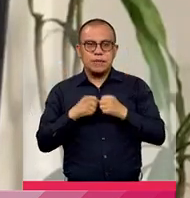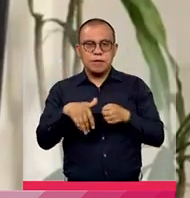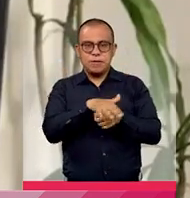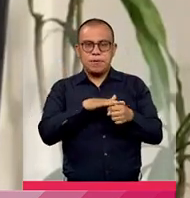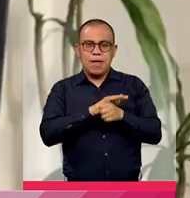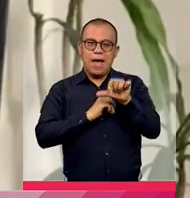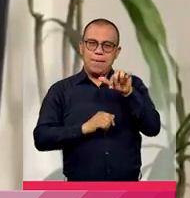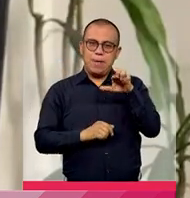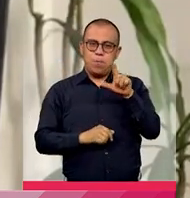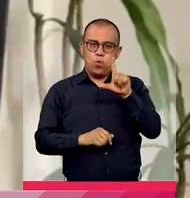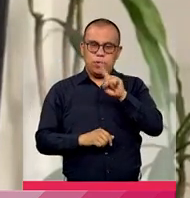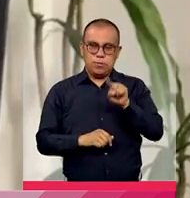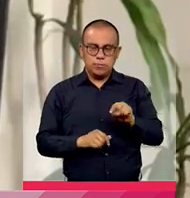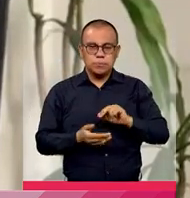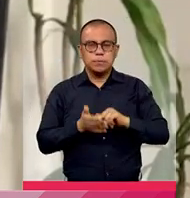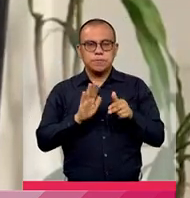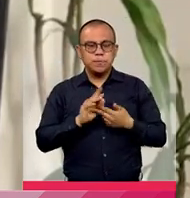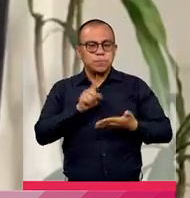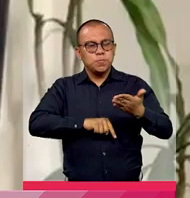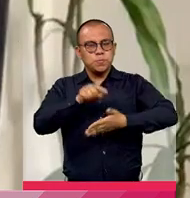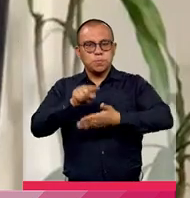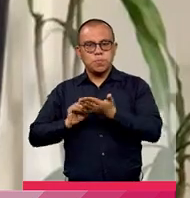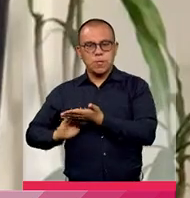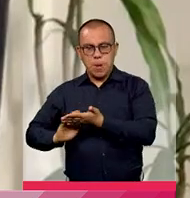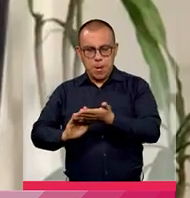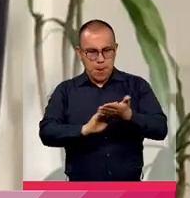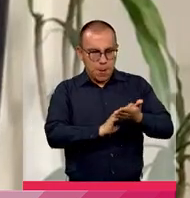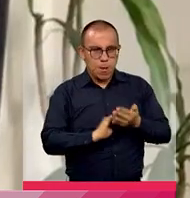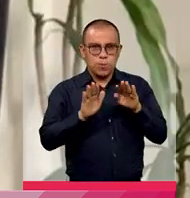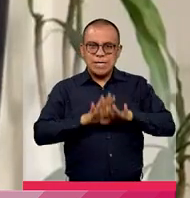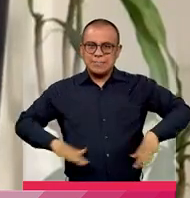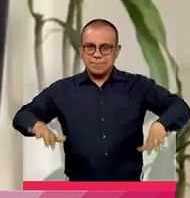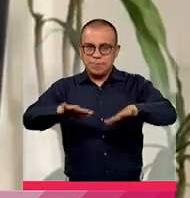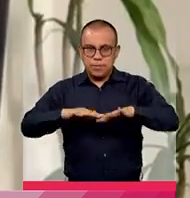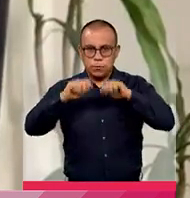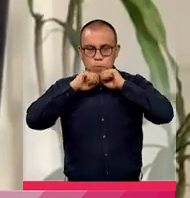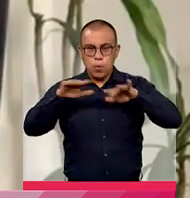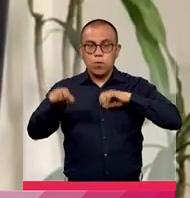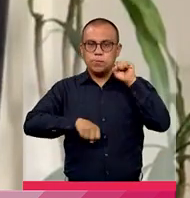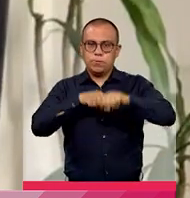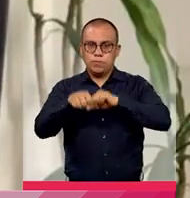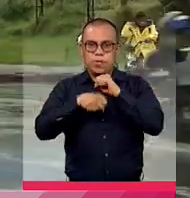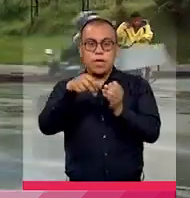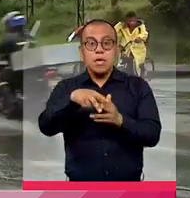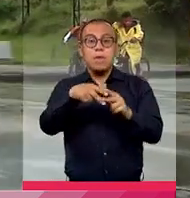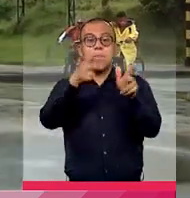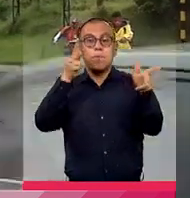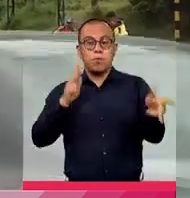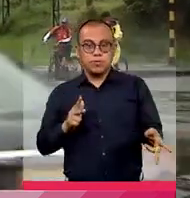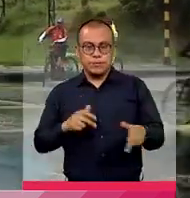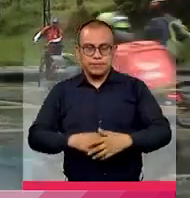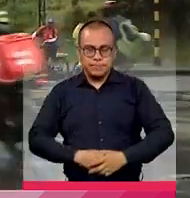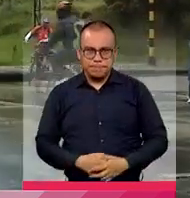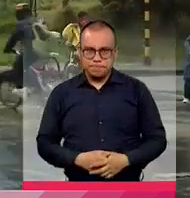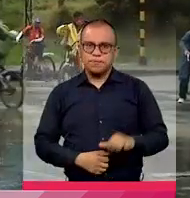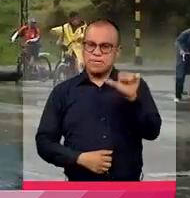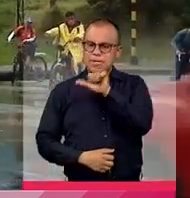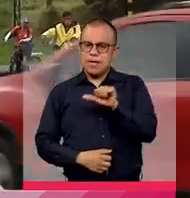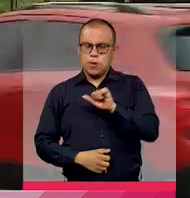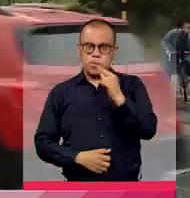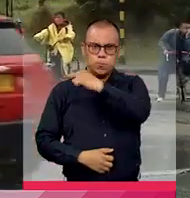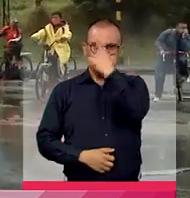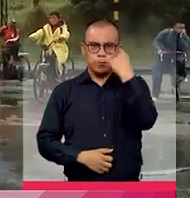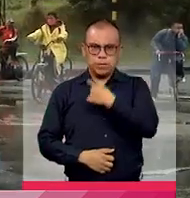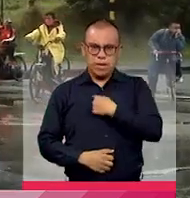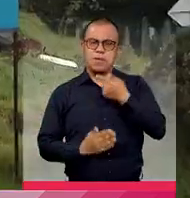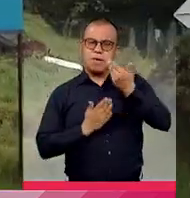Vapolas y también contratos para el mantenimiento de espacio público, ciclorrutas y puentes peatonales. En agosto y septiembre se realizará